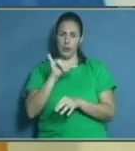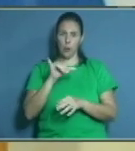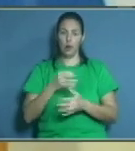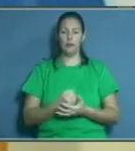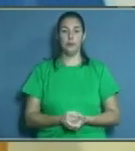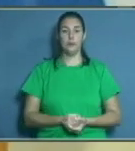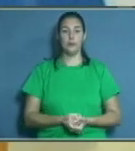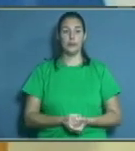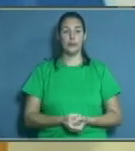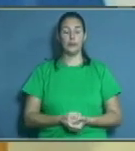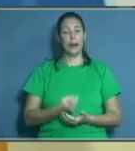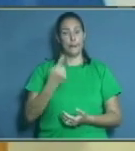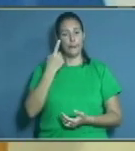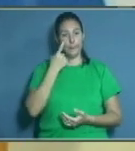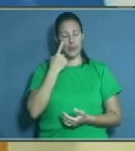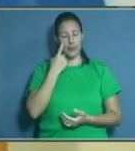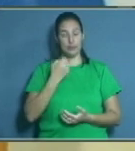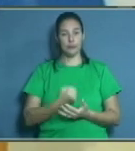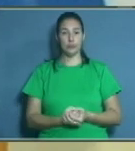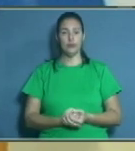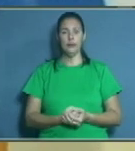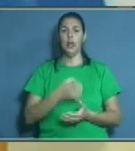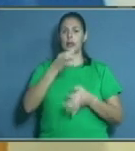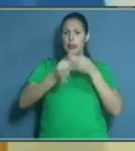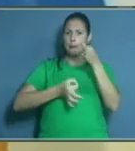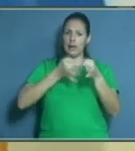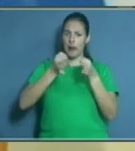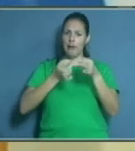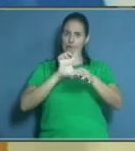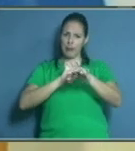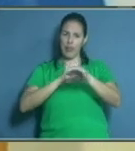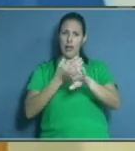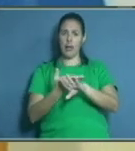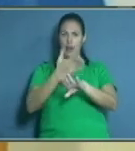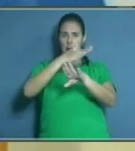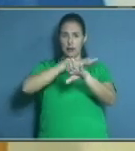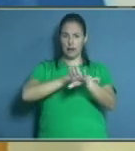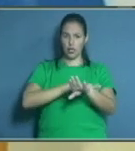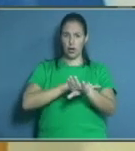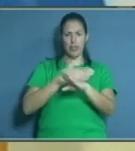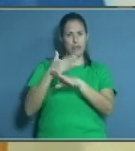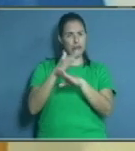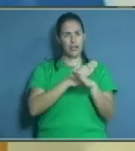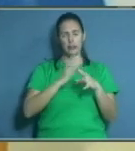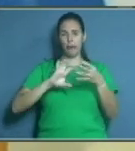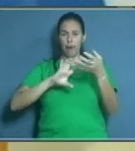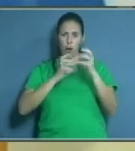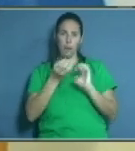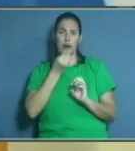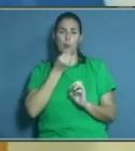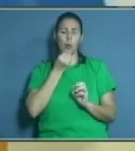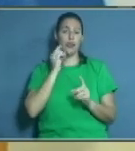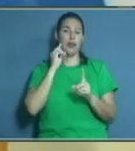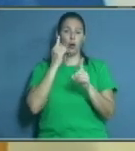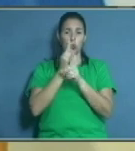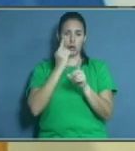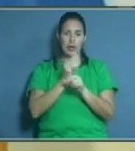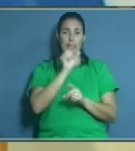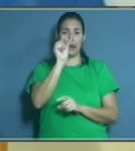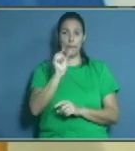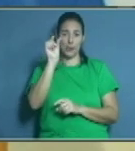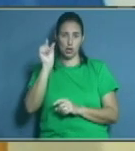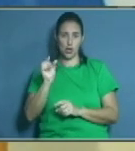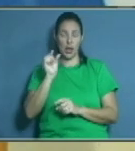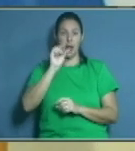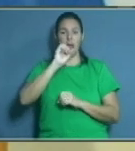mencionaba la estomatitis subprotesica, las úlceras traumáticas, el epulifisurado. Esas son lesiones propias causadas